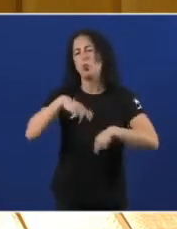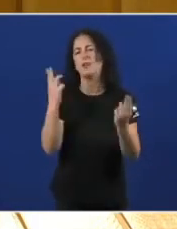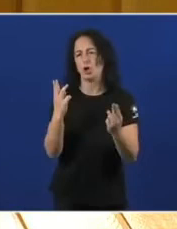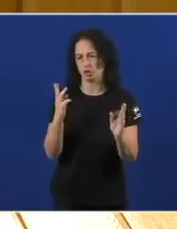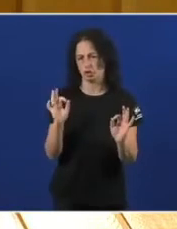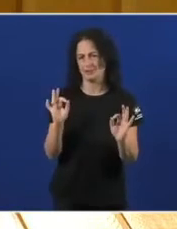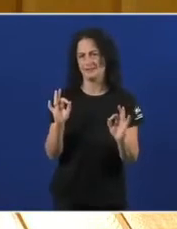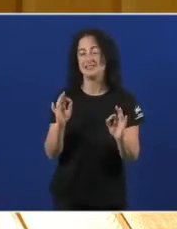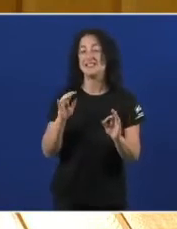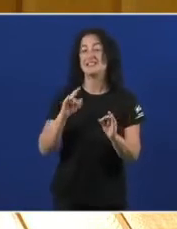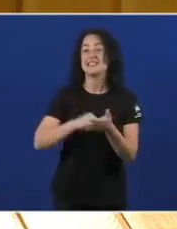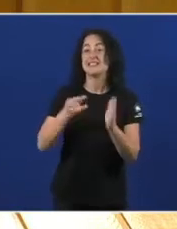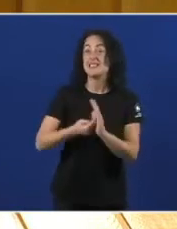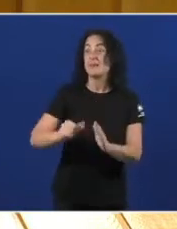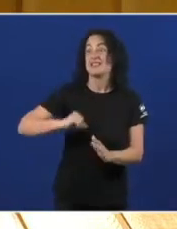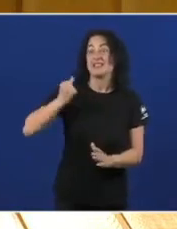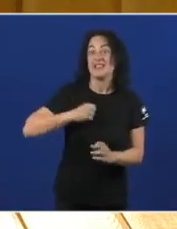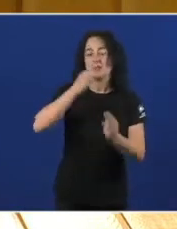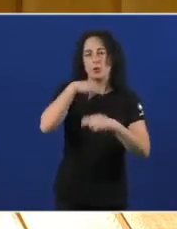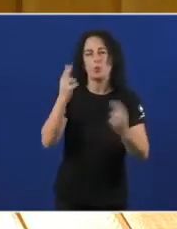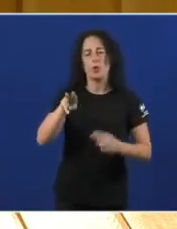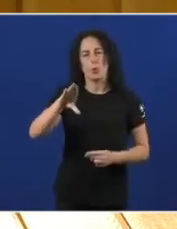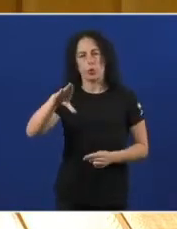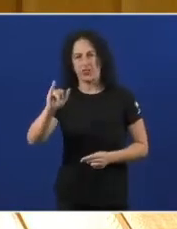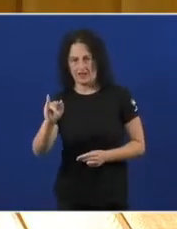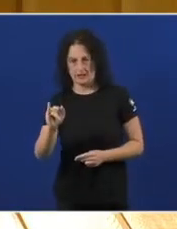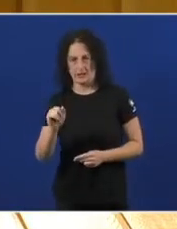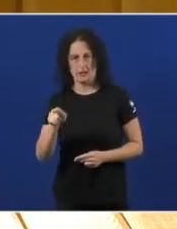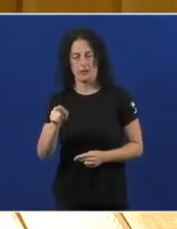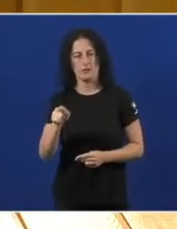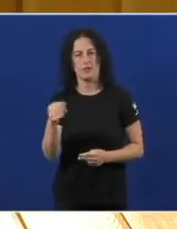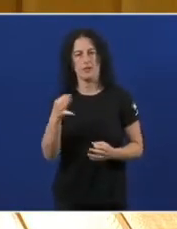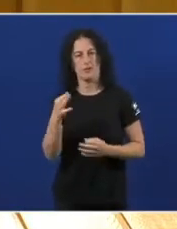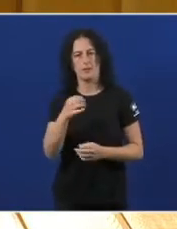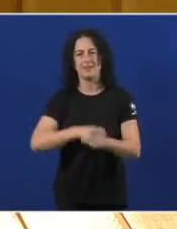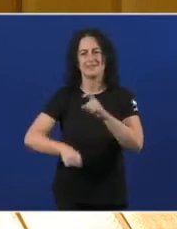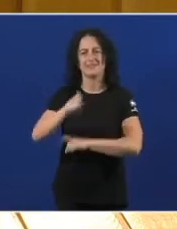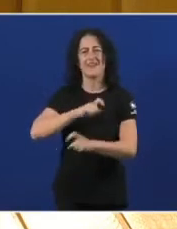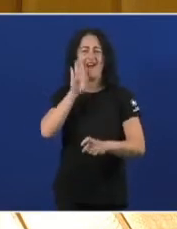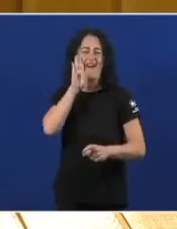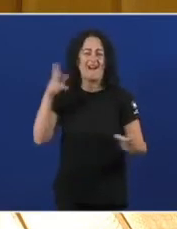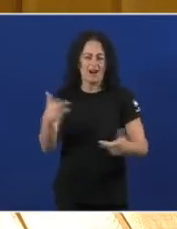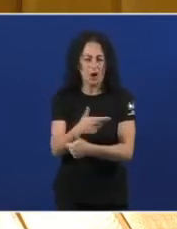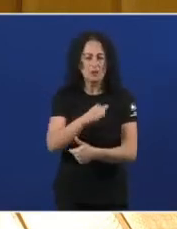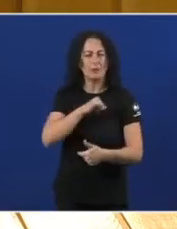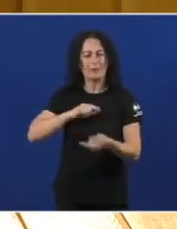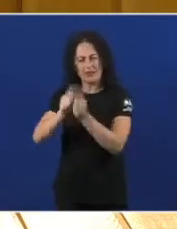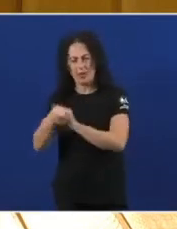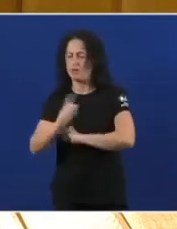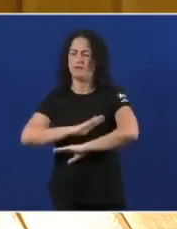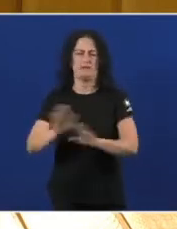O sistema Sanitario Público Da UCI E iso Pasa Por reverter Os recortes E as privatizacións